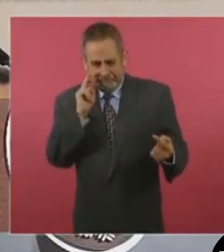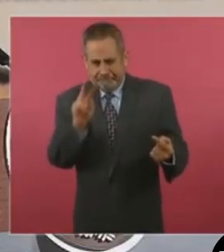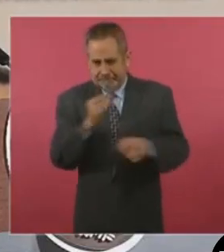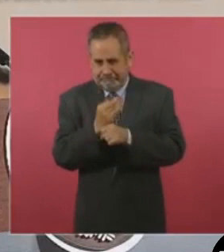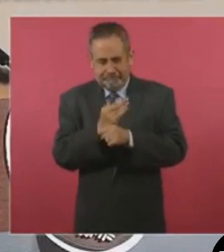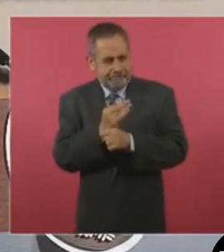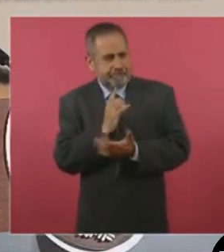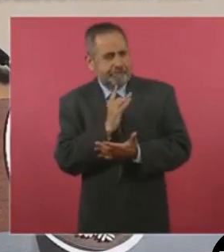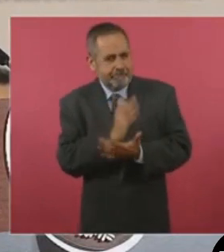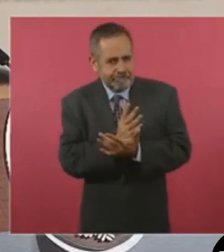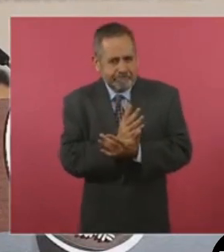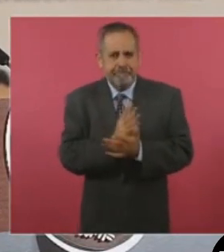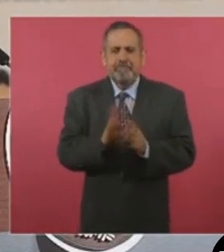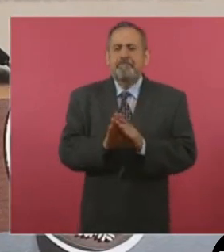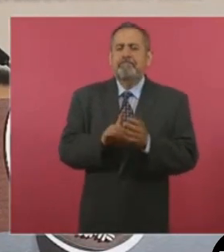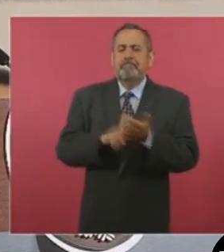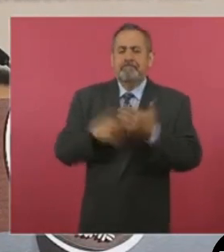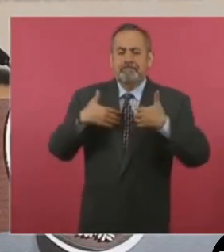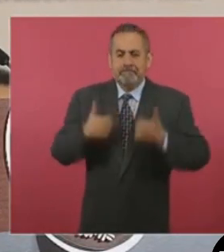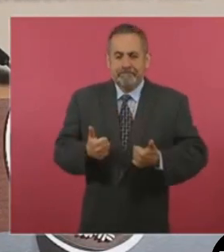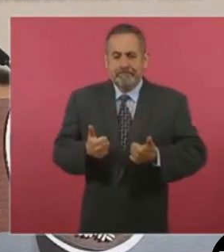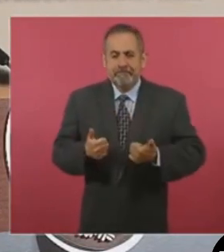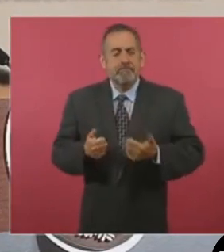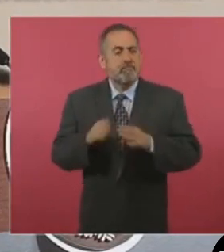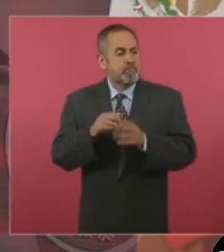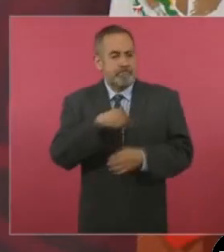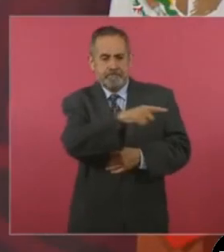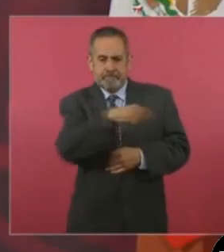somos distintos,